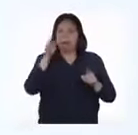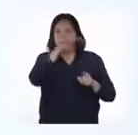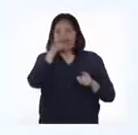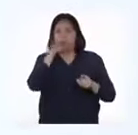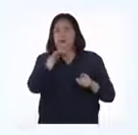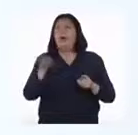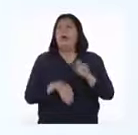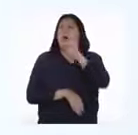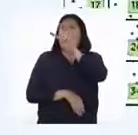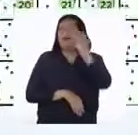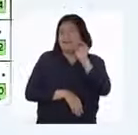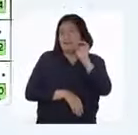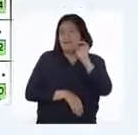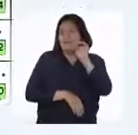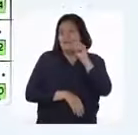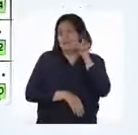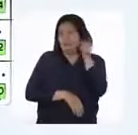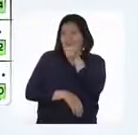sectores. Así.